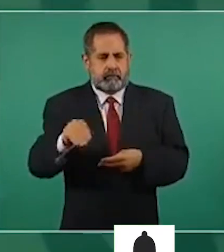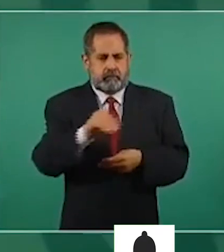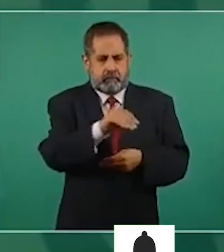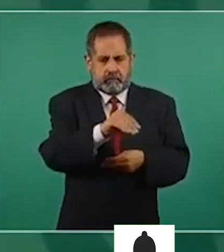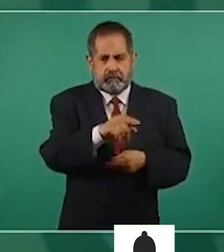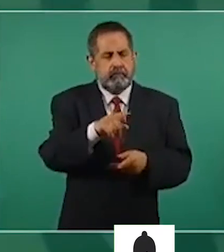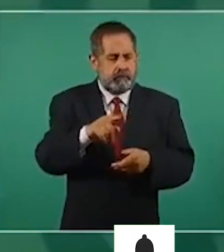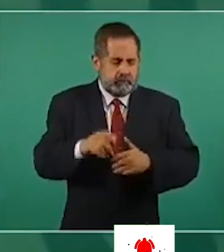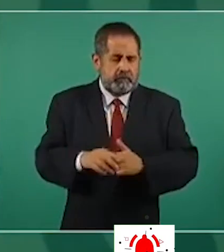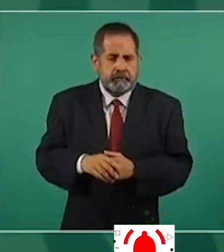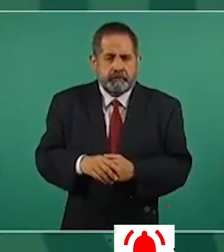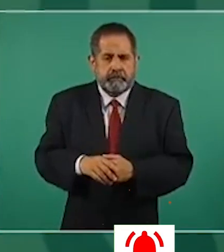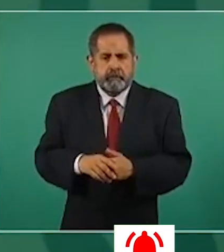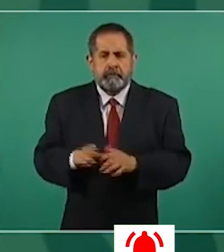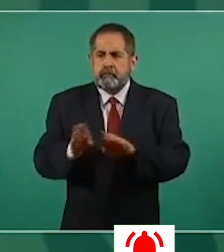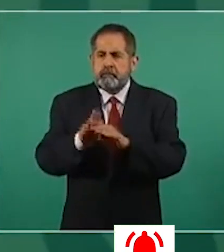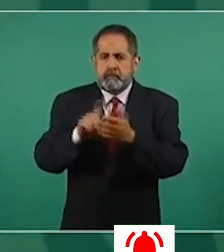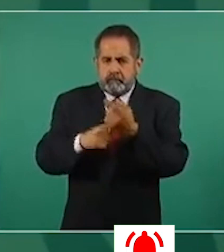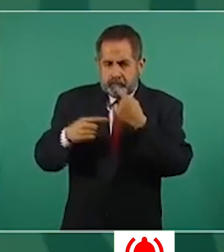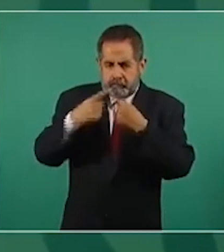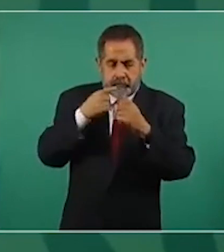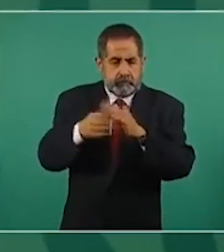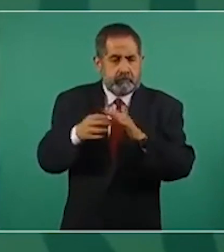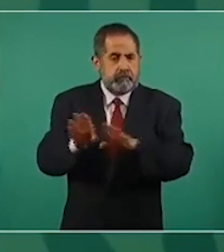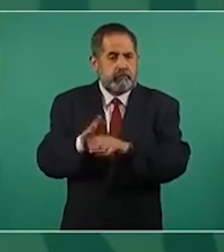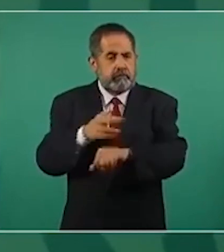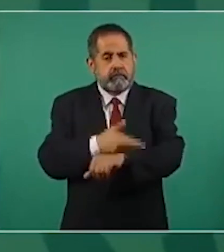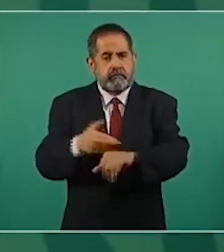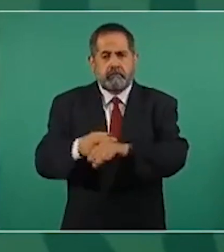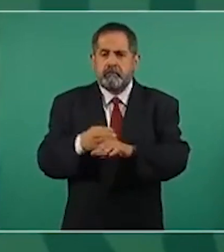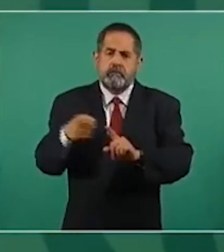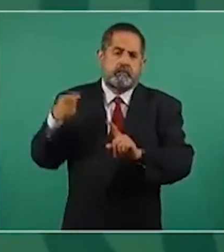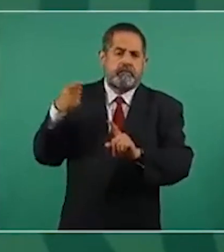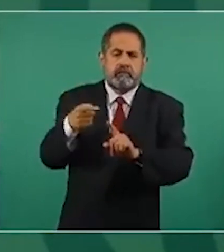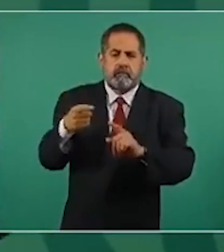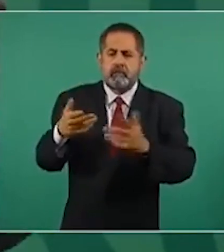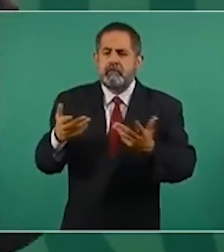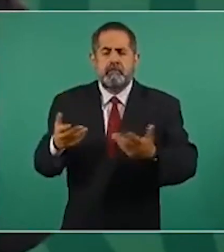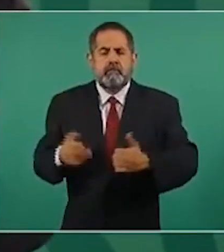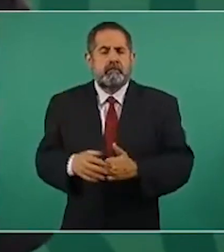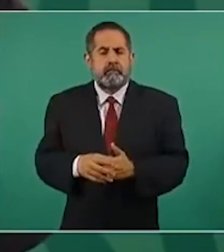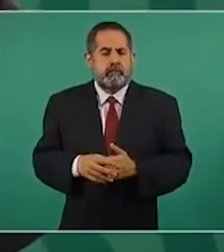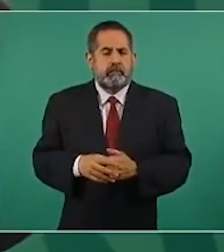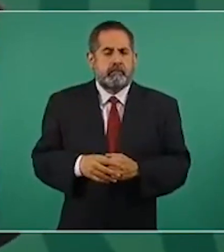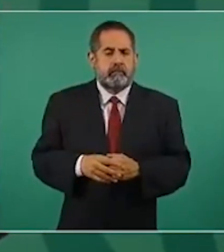el programa consiste en